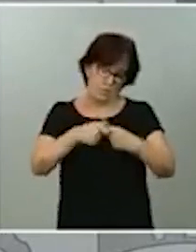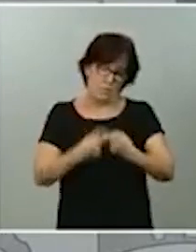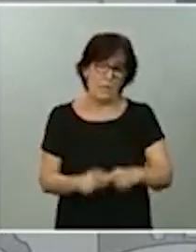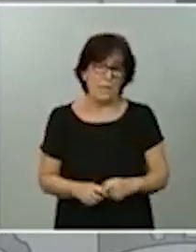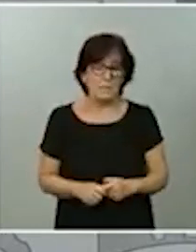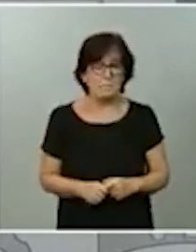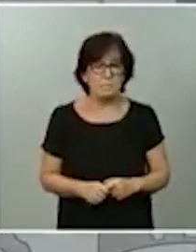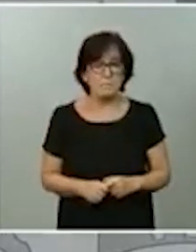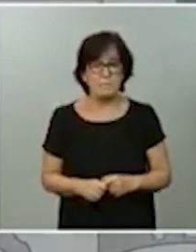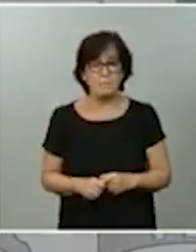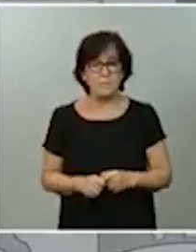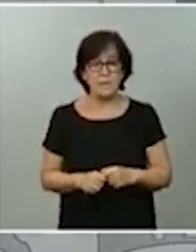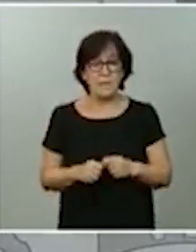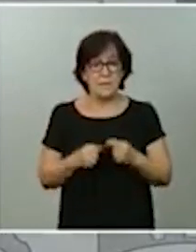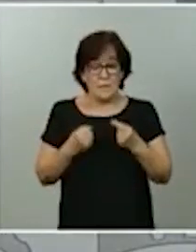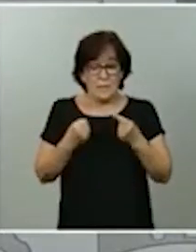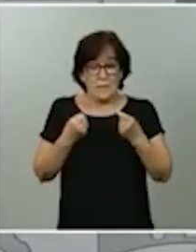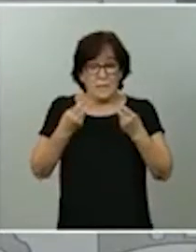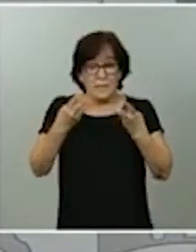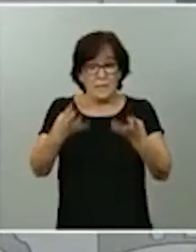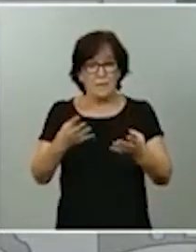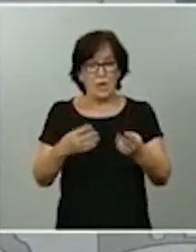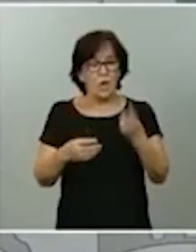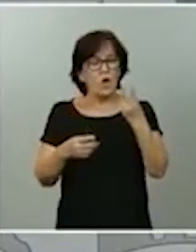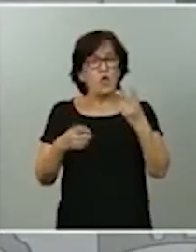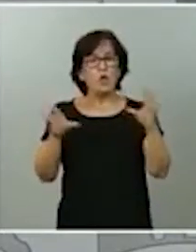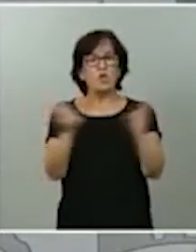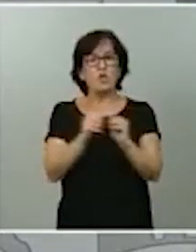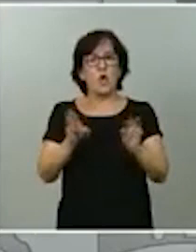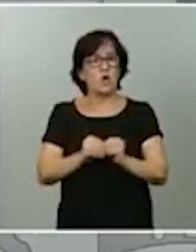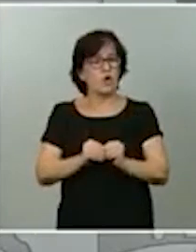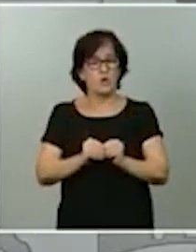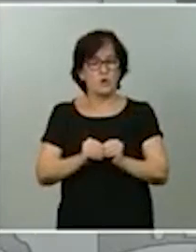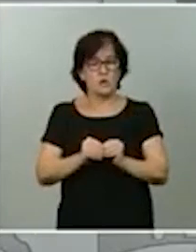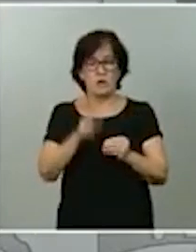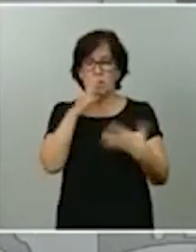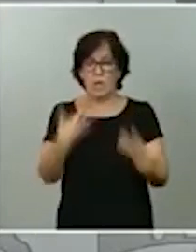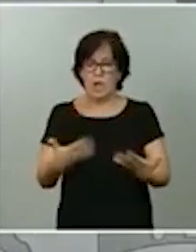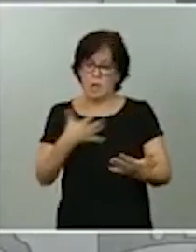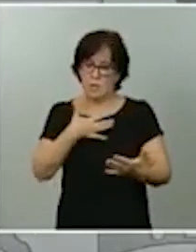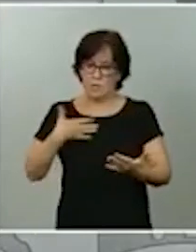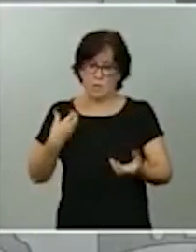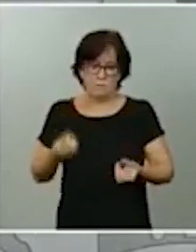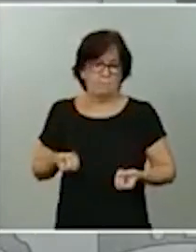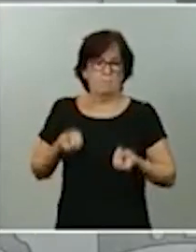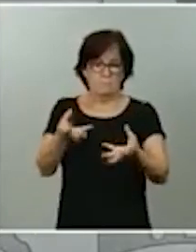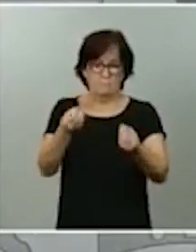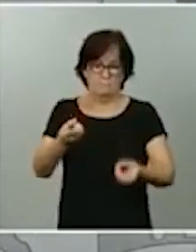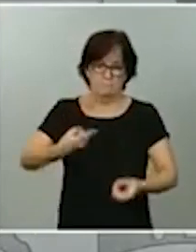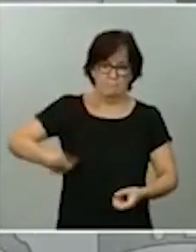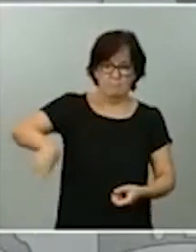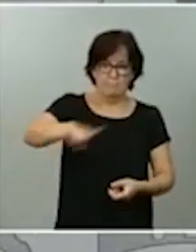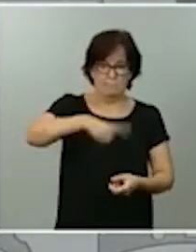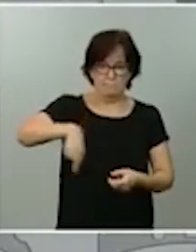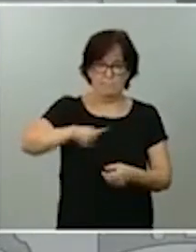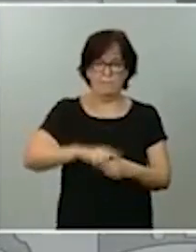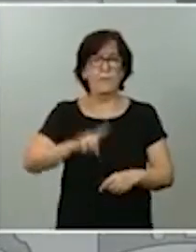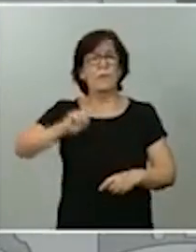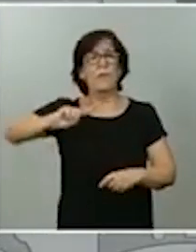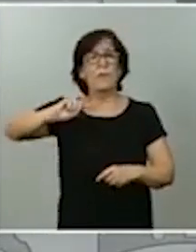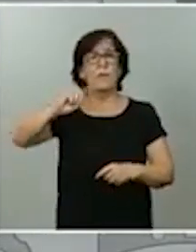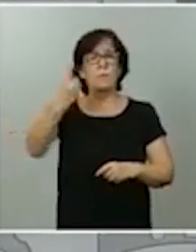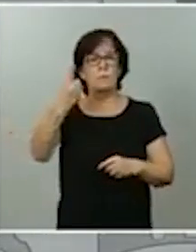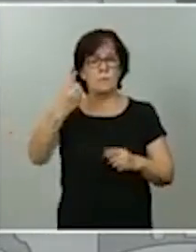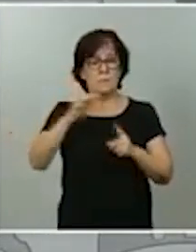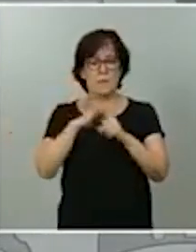cifras nos llevan a dos conclusiones inmediatas que me gustaría compartir con la opinión pública. La primera es que la situación en nuestro